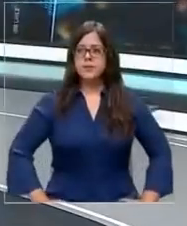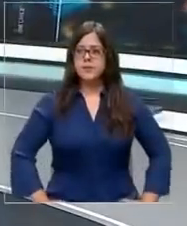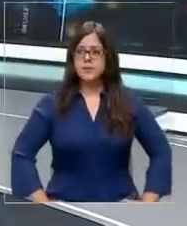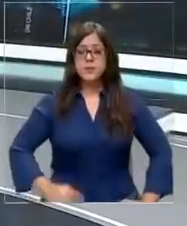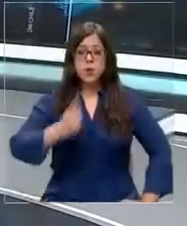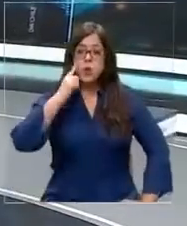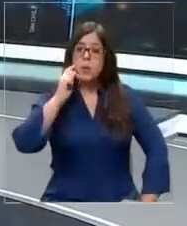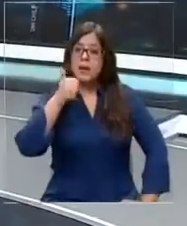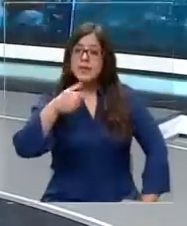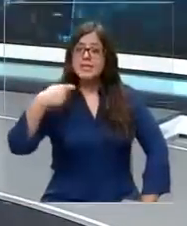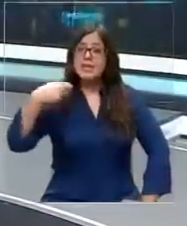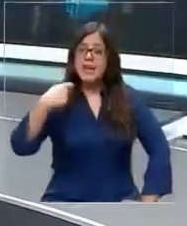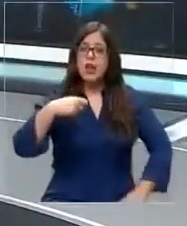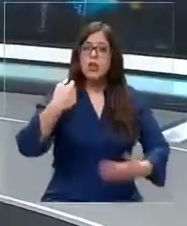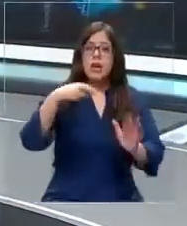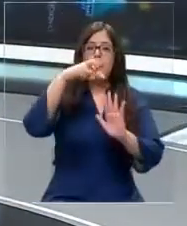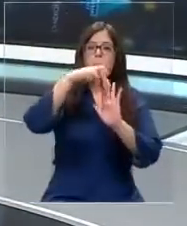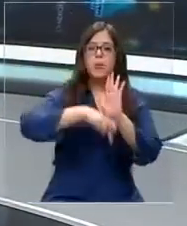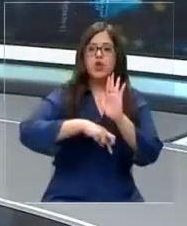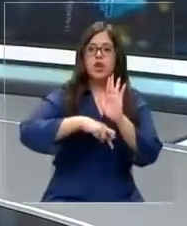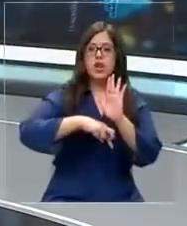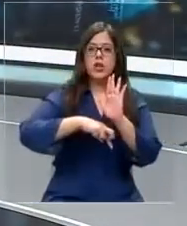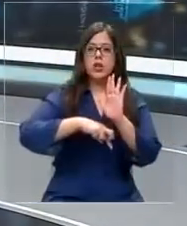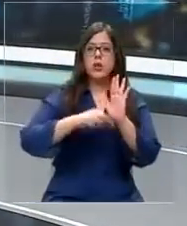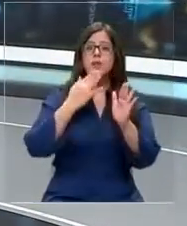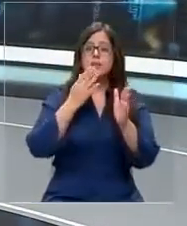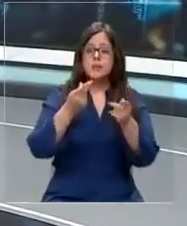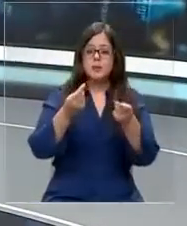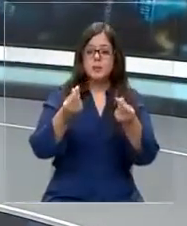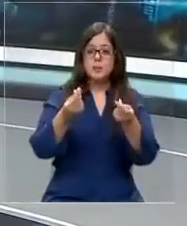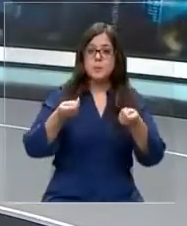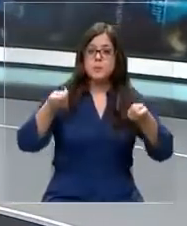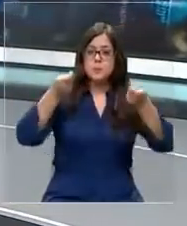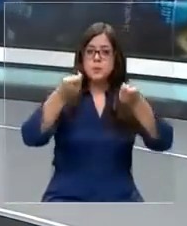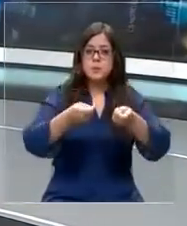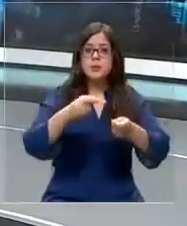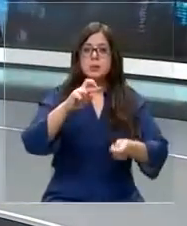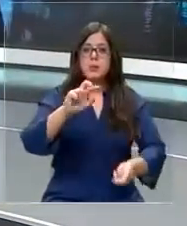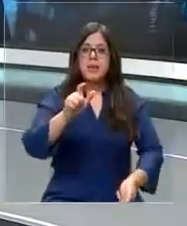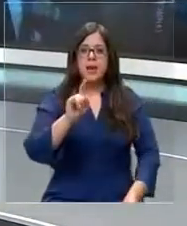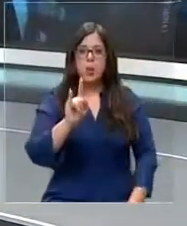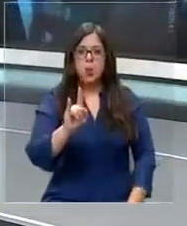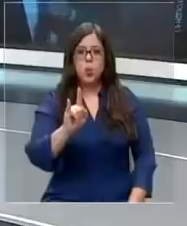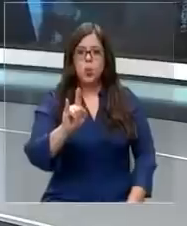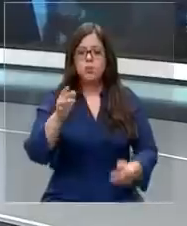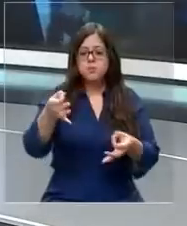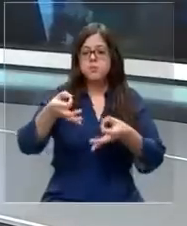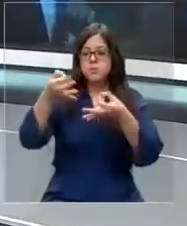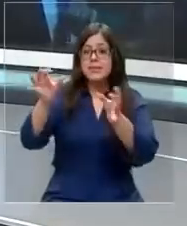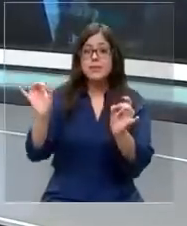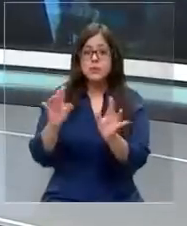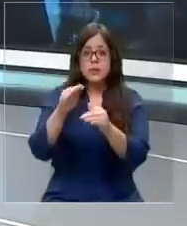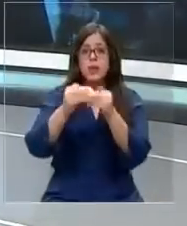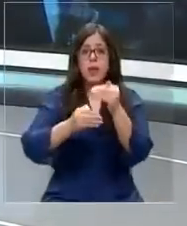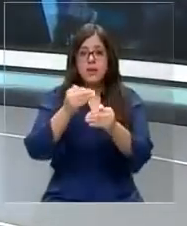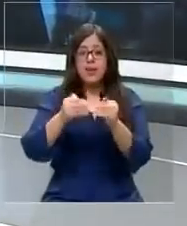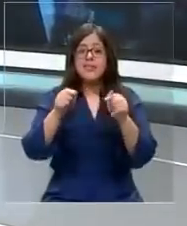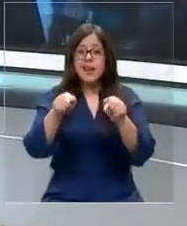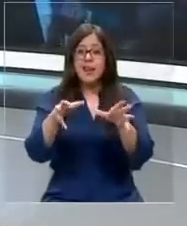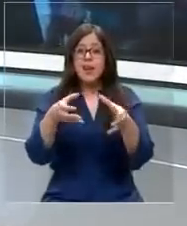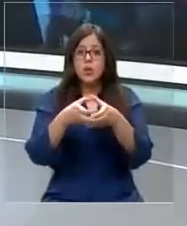Mañana el Senado despacharía el proyecto y financiamiento de la pensión garantizada universal. Si la iniciativa logra avanzar, la Cámara podría